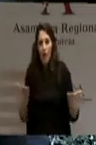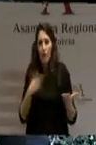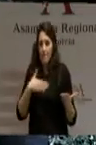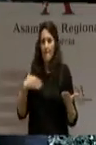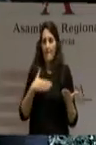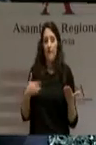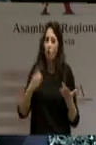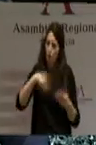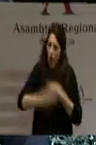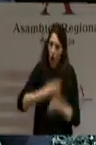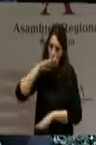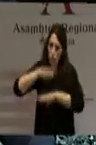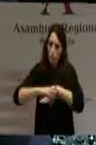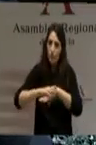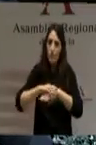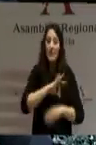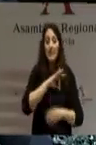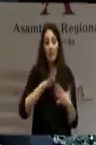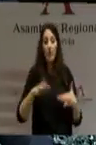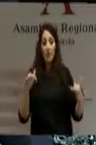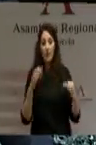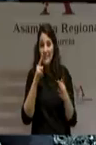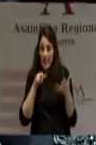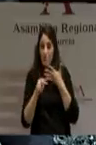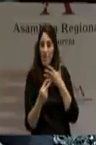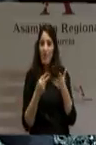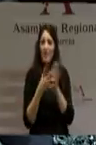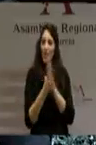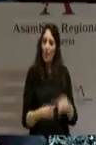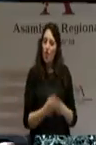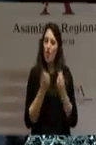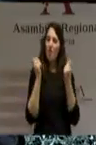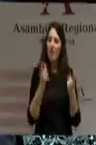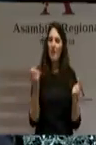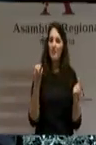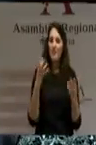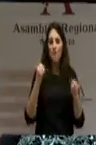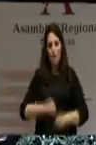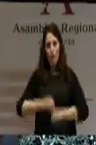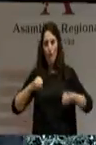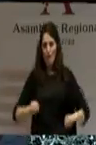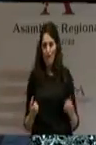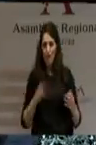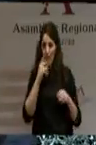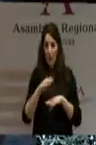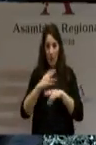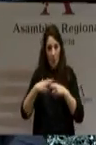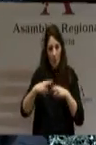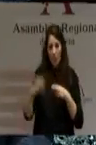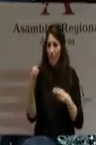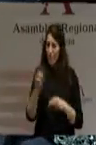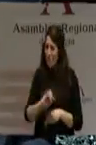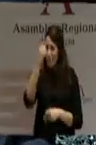Señorías, la transparencia fortalece a la sociedad. Por eso, los políticos hemos de ser los primeros